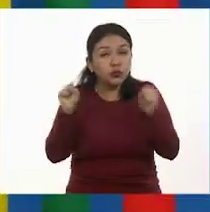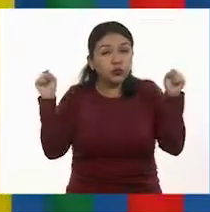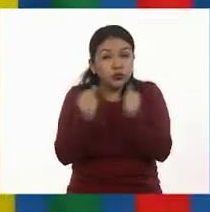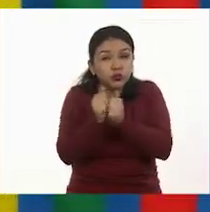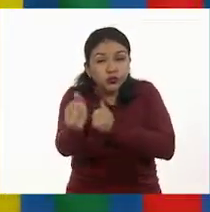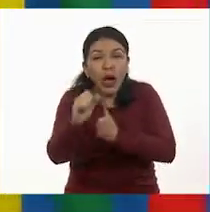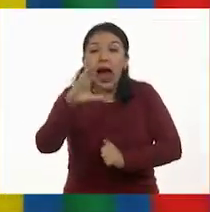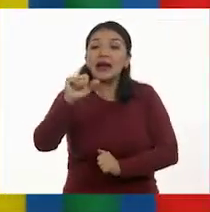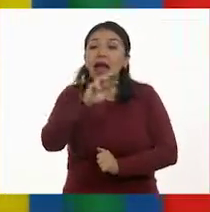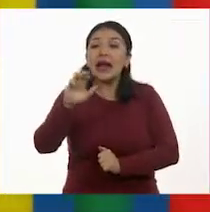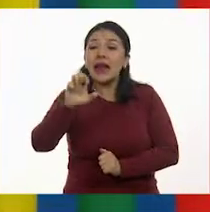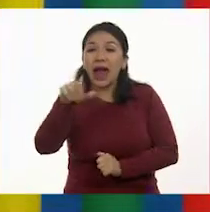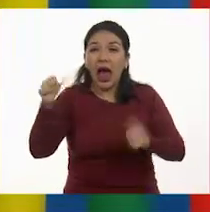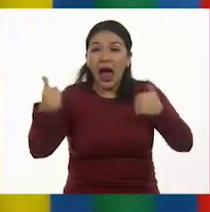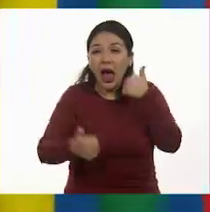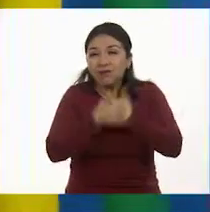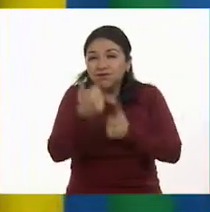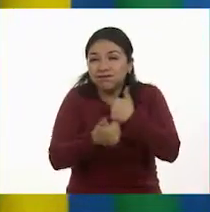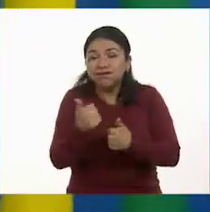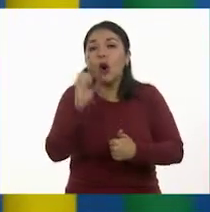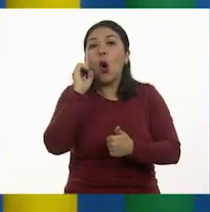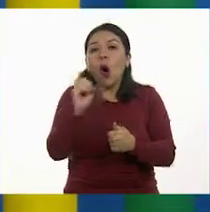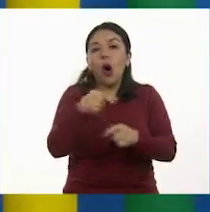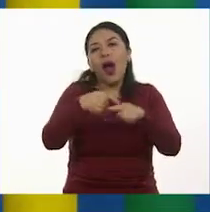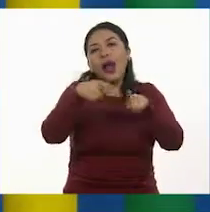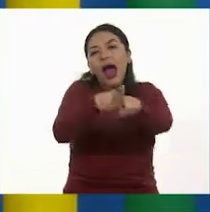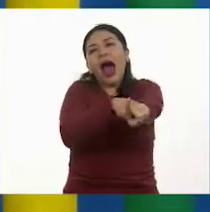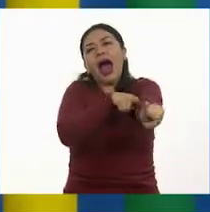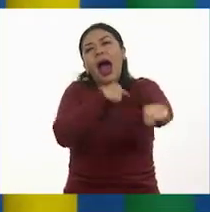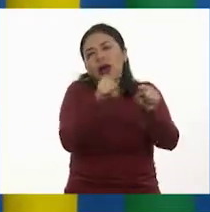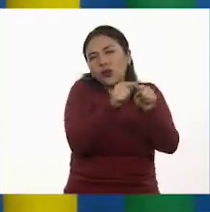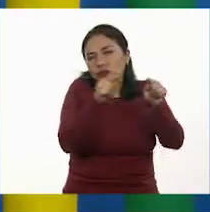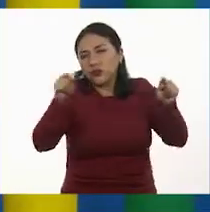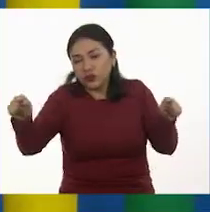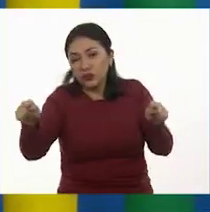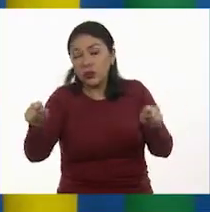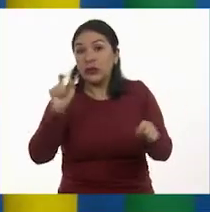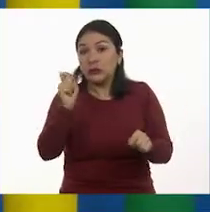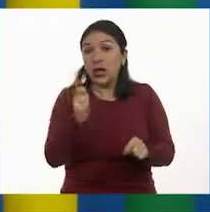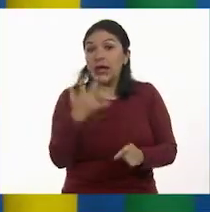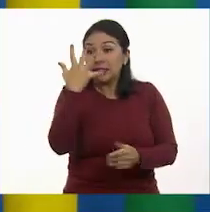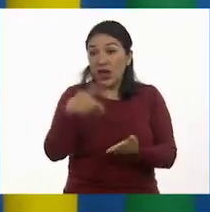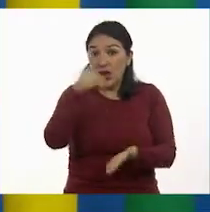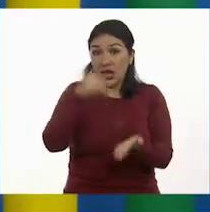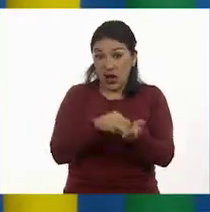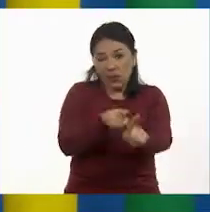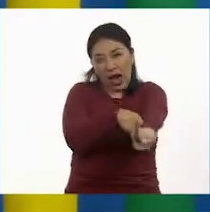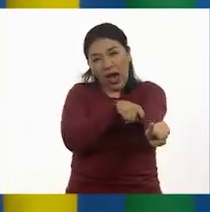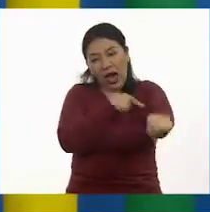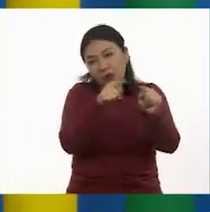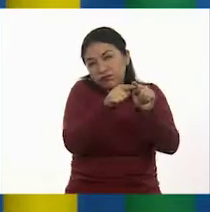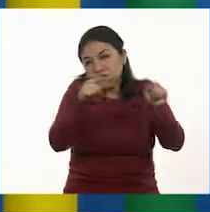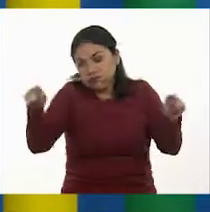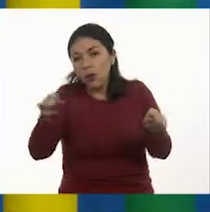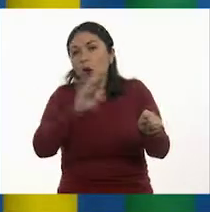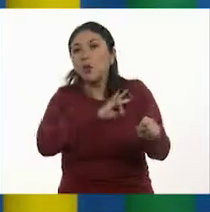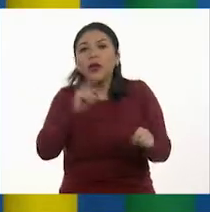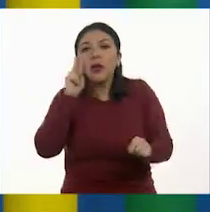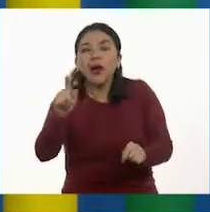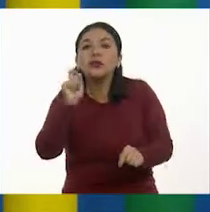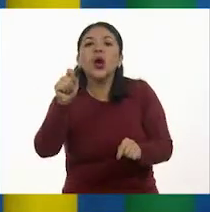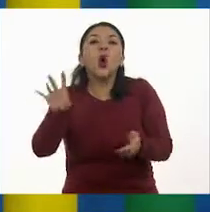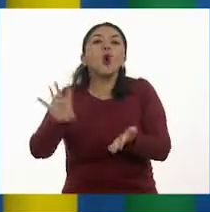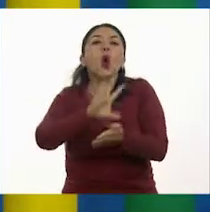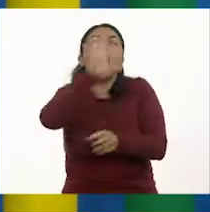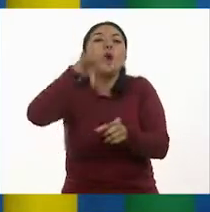carrera o del recorrido. Eso nos dice que el recorrido, aunque mida cinco kilómetros, lo podemos ver como una